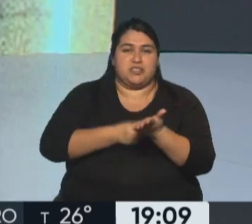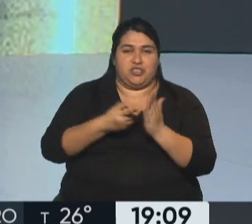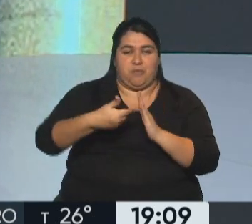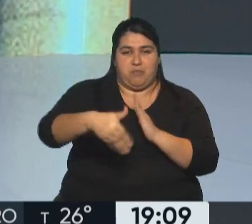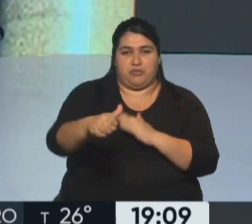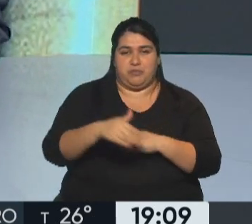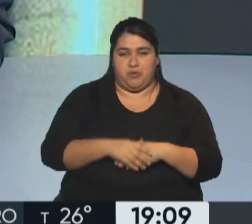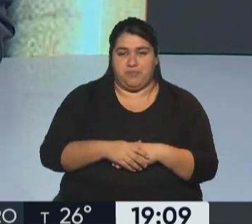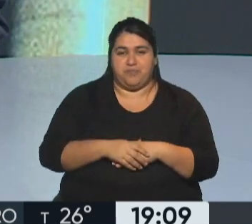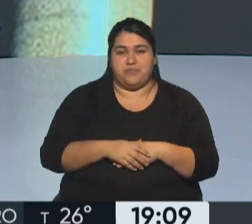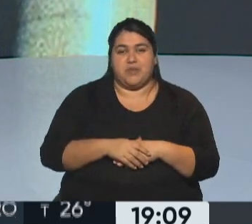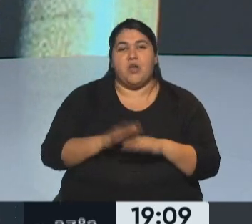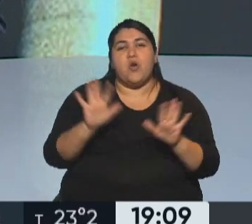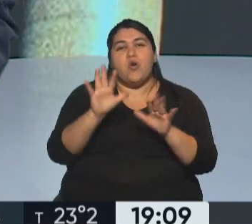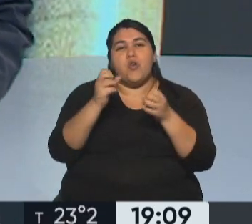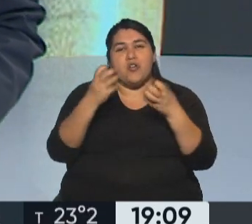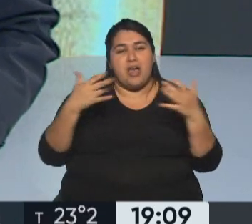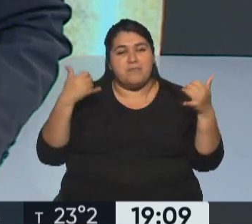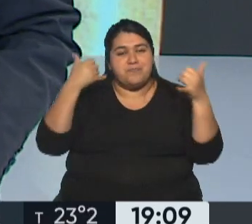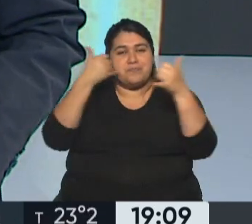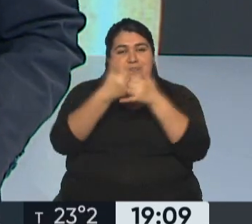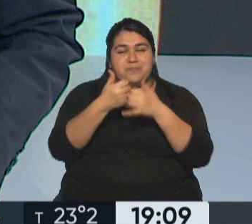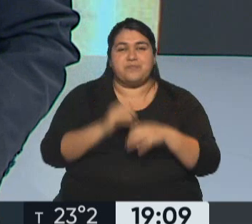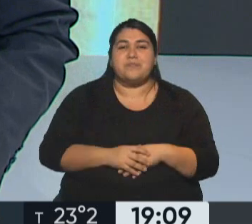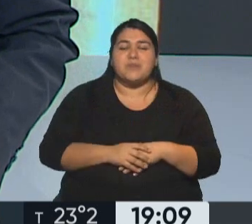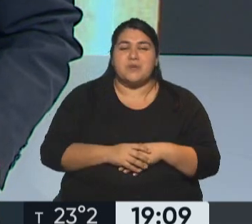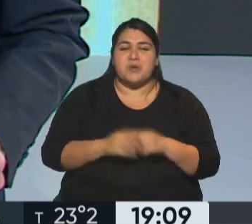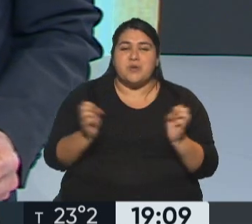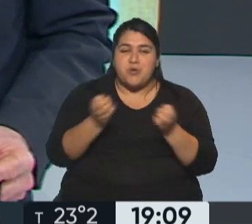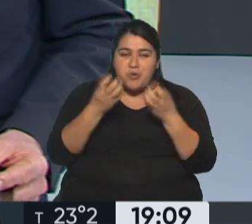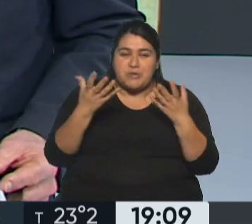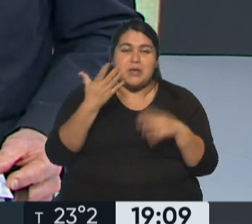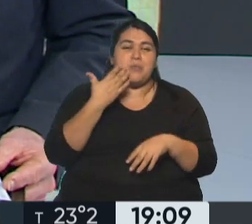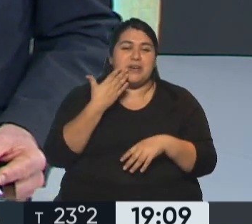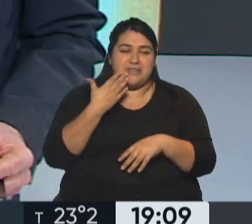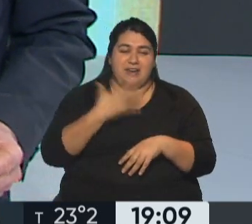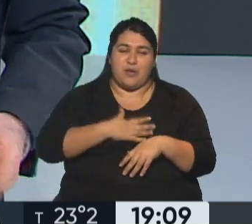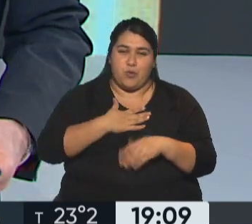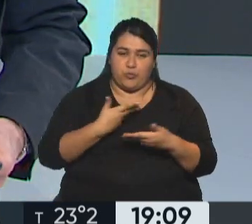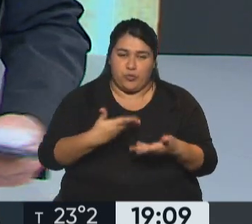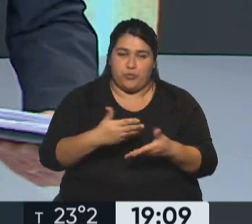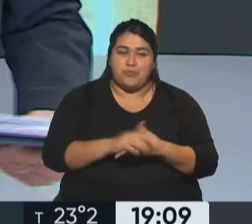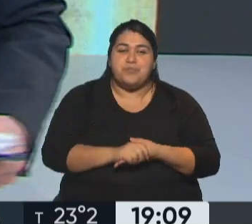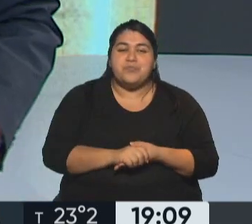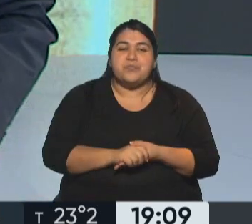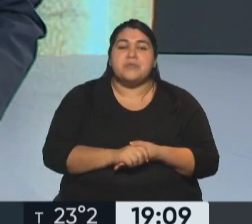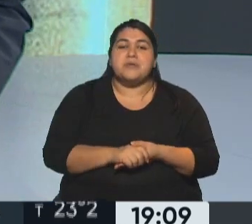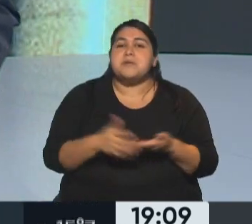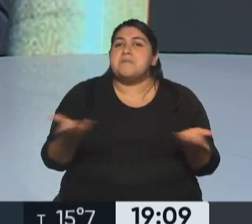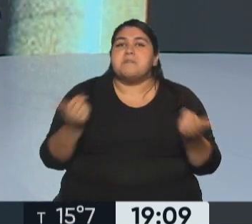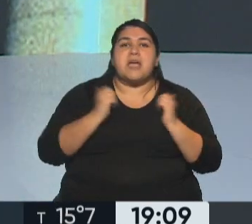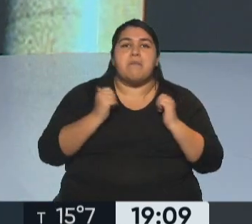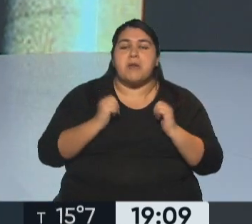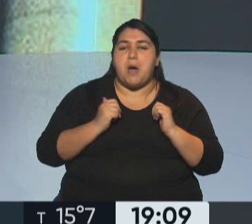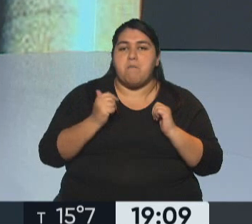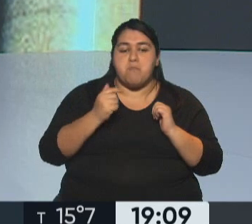del nuevo ministro. Raúl, un gusto saludarte, ¿cómo estás? ¿Cómo te va, Daniel? Buenas tardes, si gusta el mío. Bueno, ¿qué podemos esperar para estos